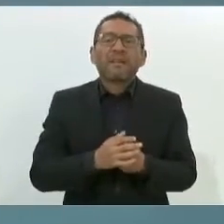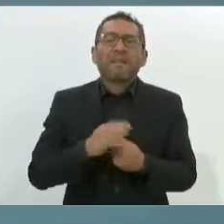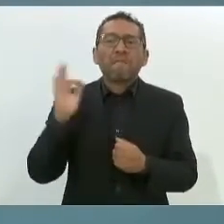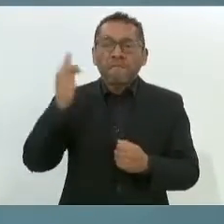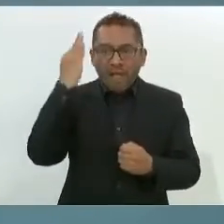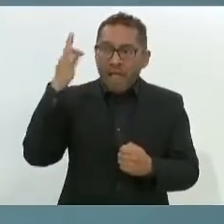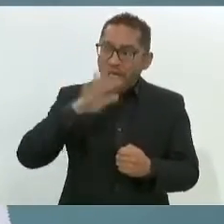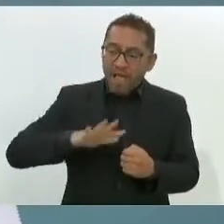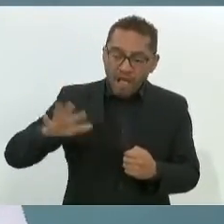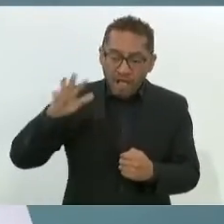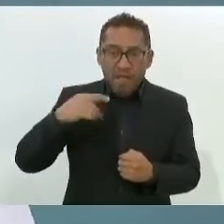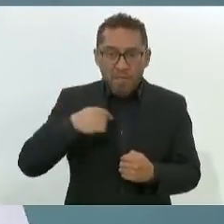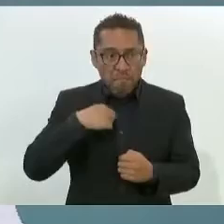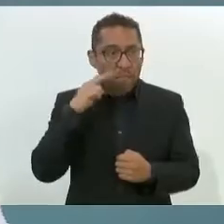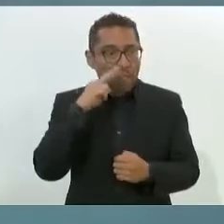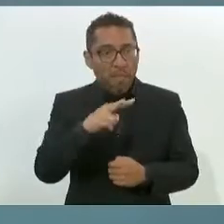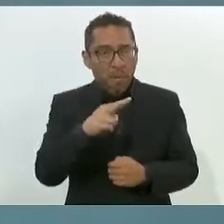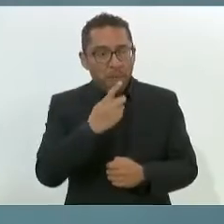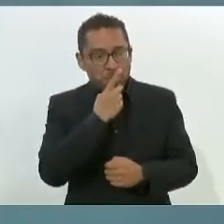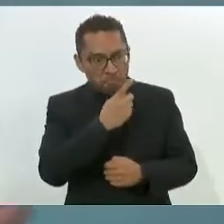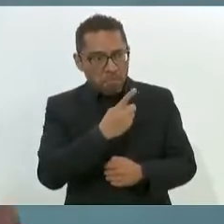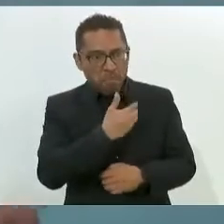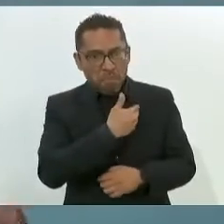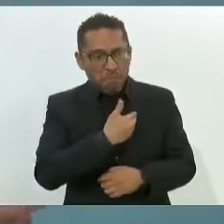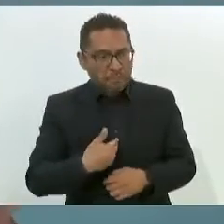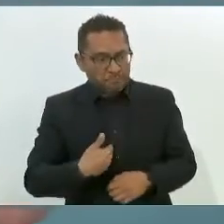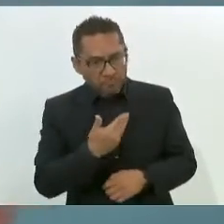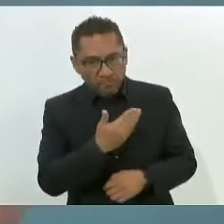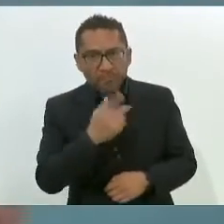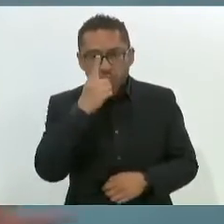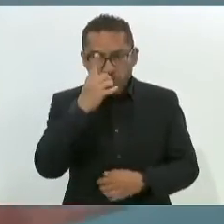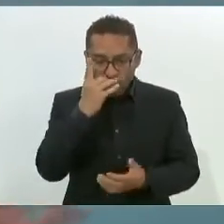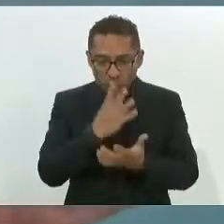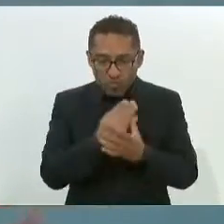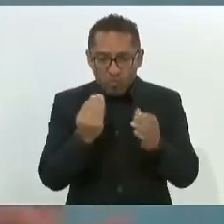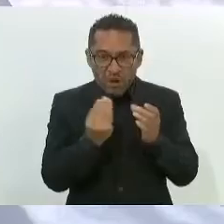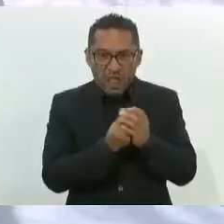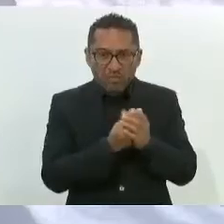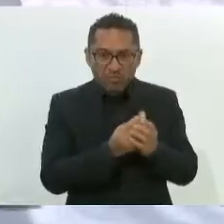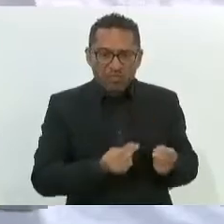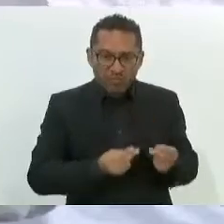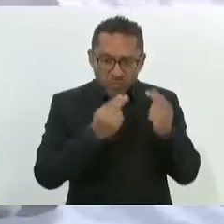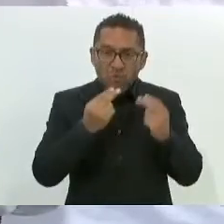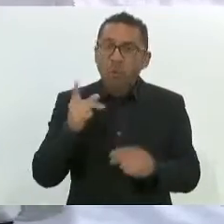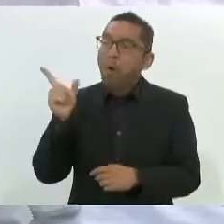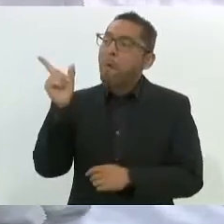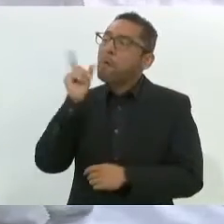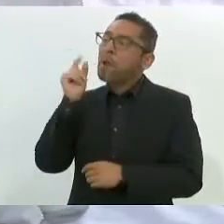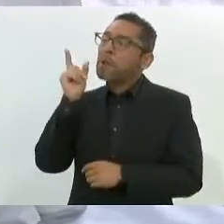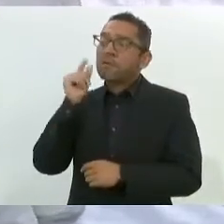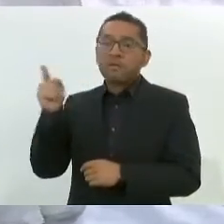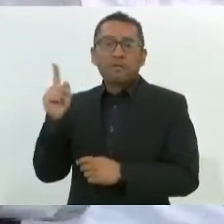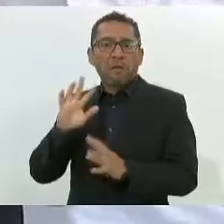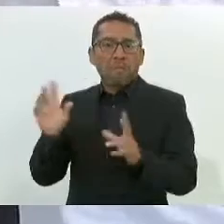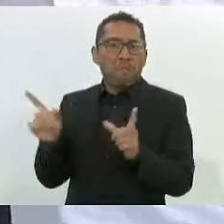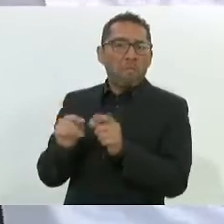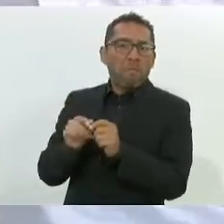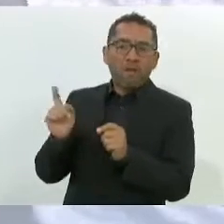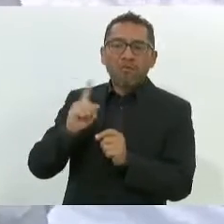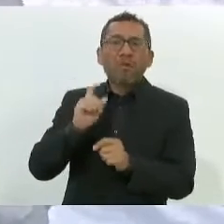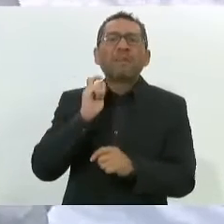coincido yo plenamente con el señor presidente, que no solamente es un asunto policiaco de tribunales, es un tema de